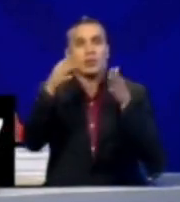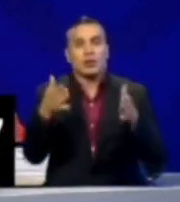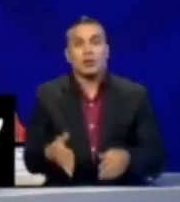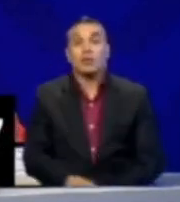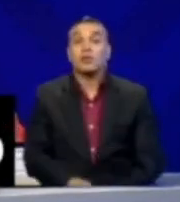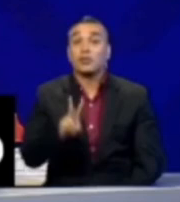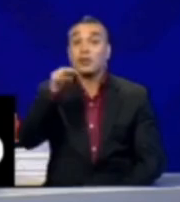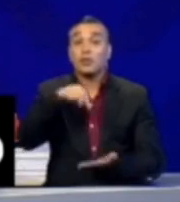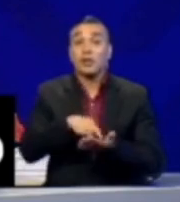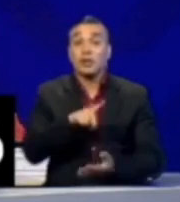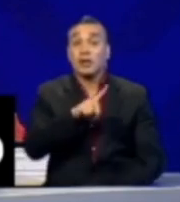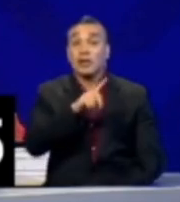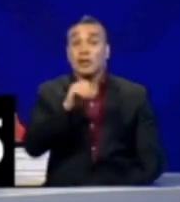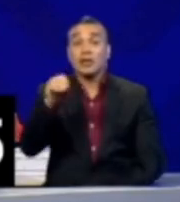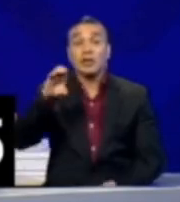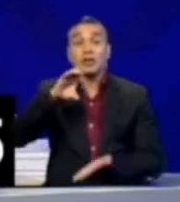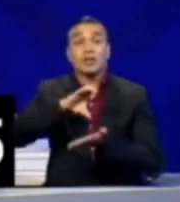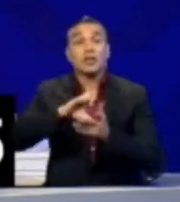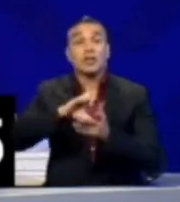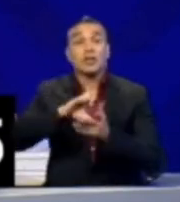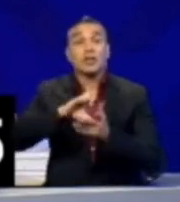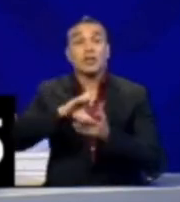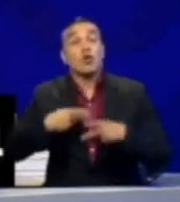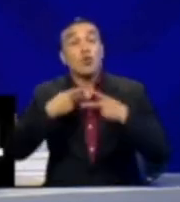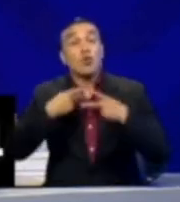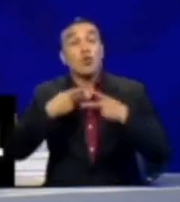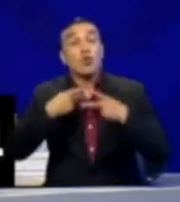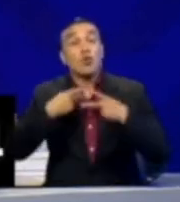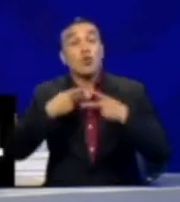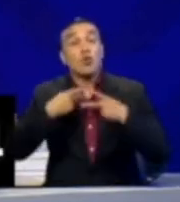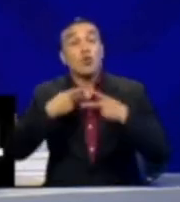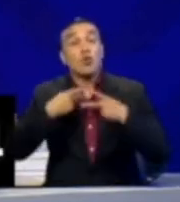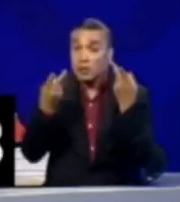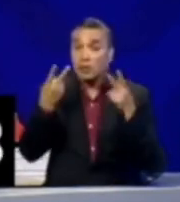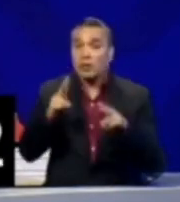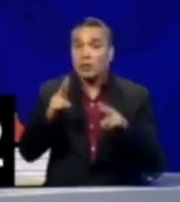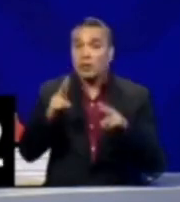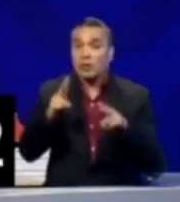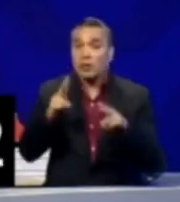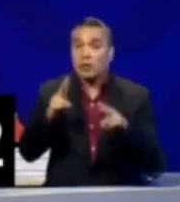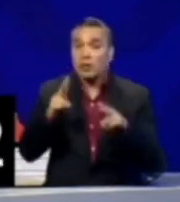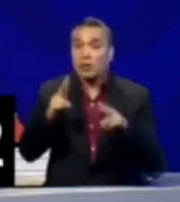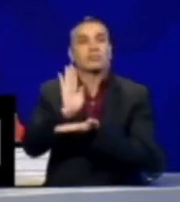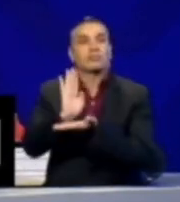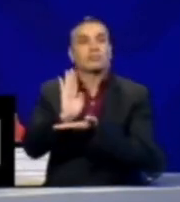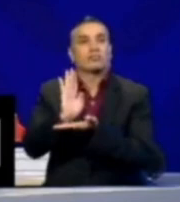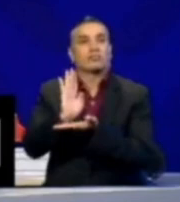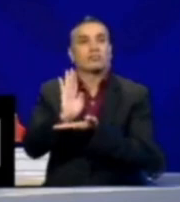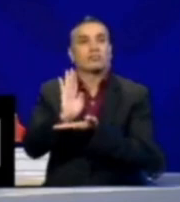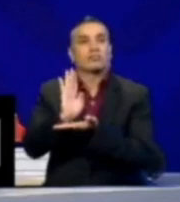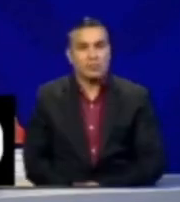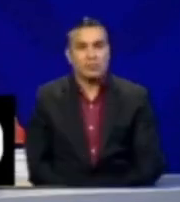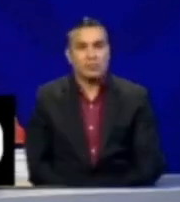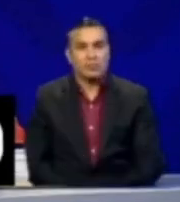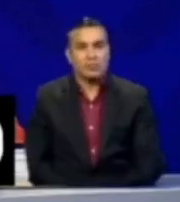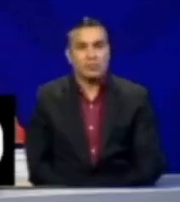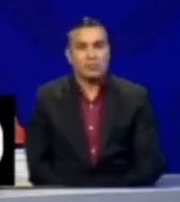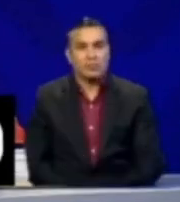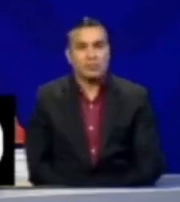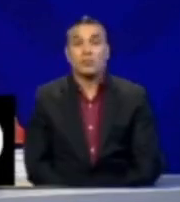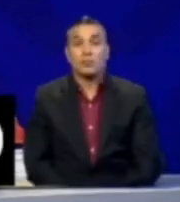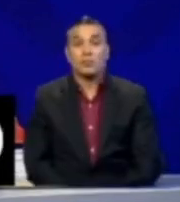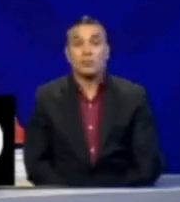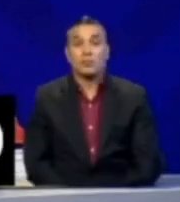2100 centros de salud pública del Ministerio y del Instituto Ecuatoriano de Seguridad Social. Con